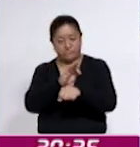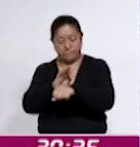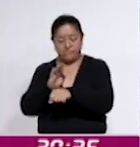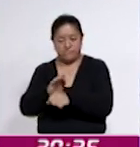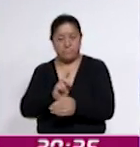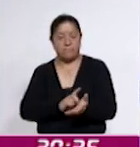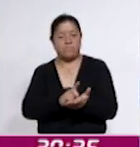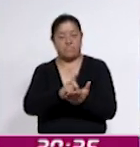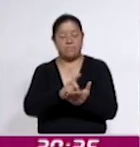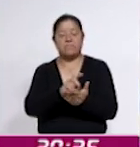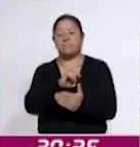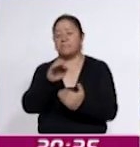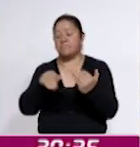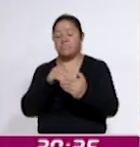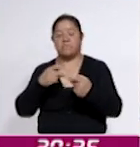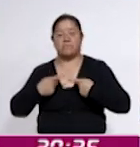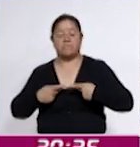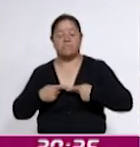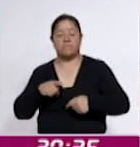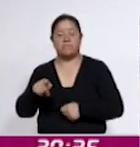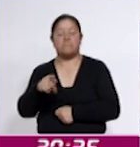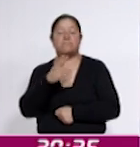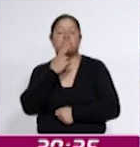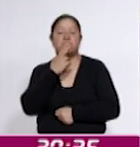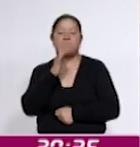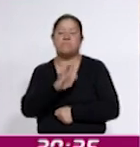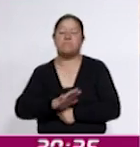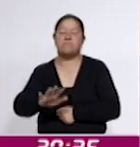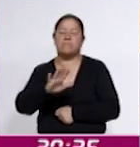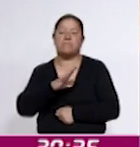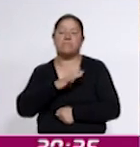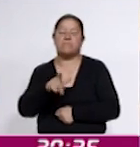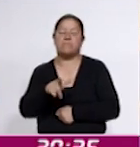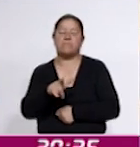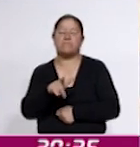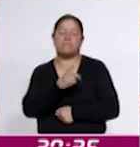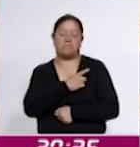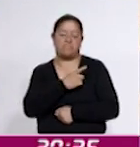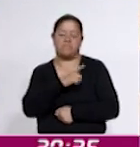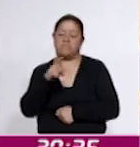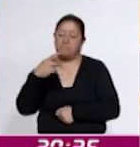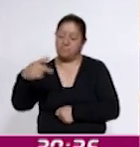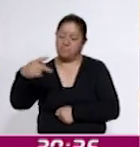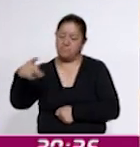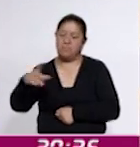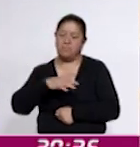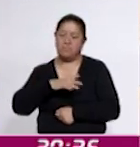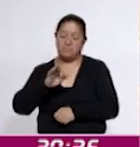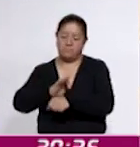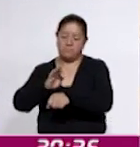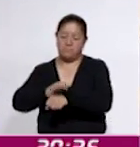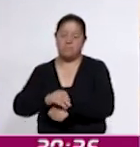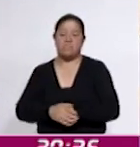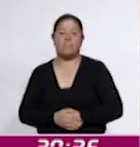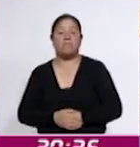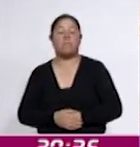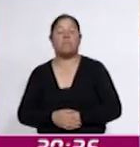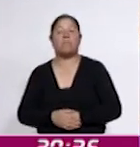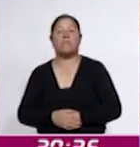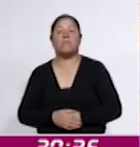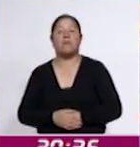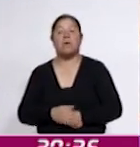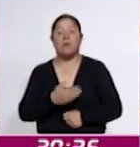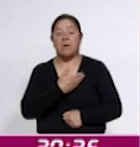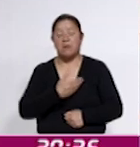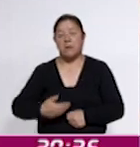derechos de todas las personas y la función de los organismos autónomos defensores. En su ponencia, la presidenta de la Comisión Estatal de